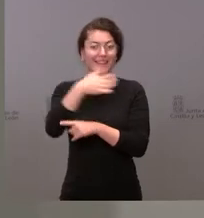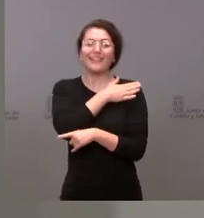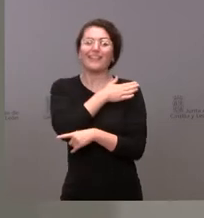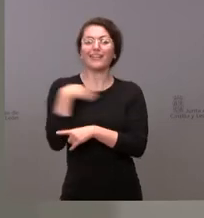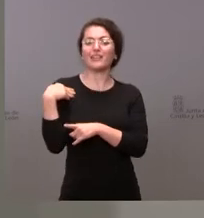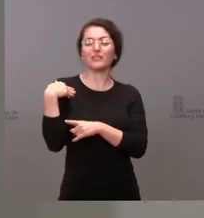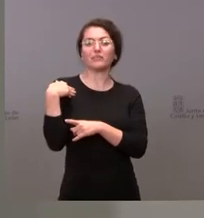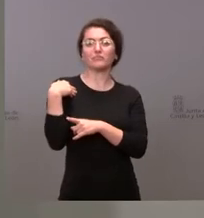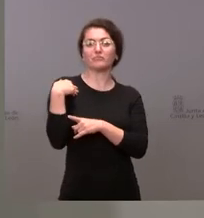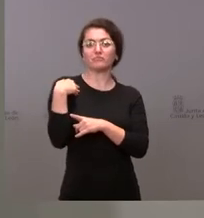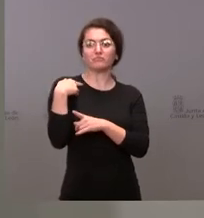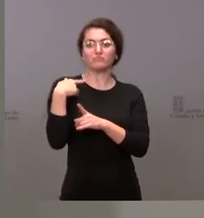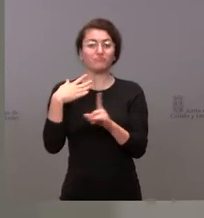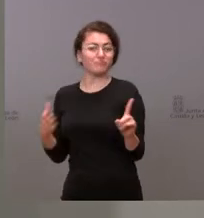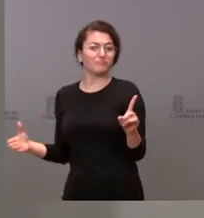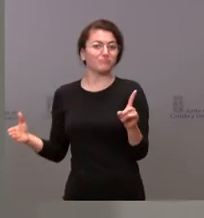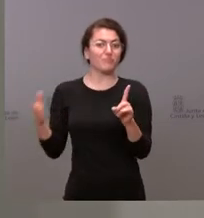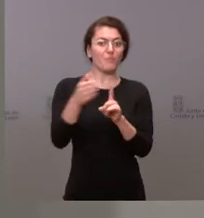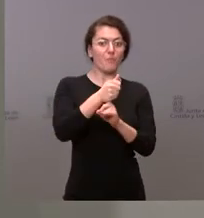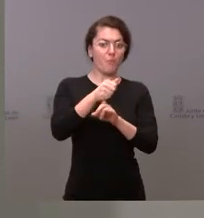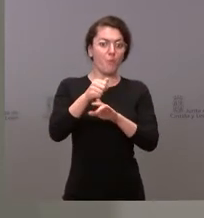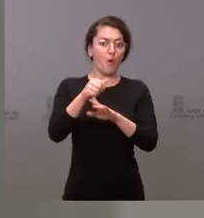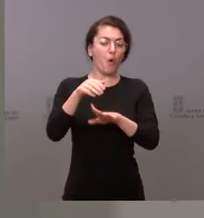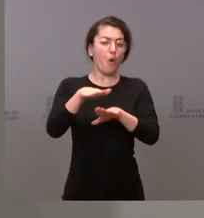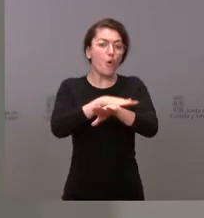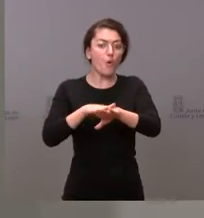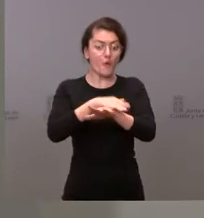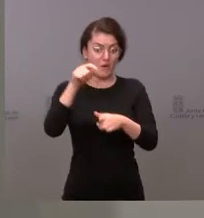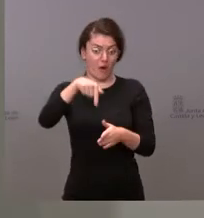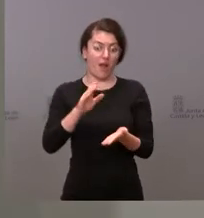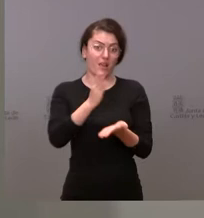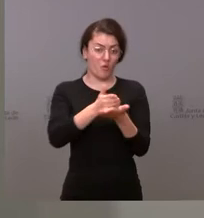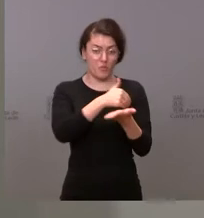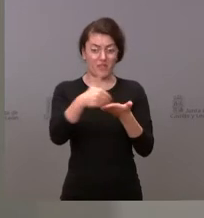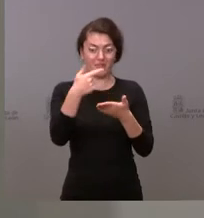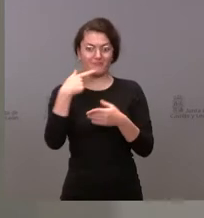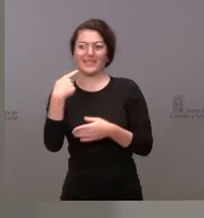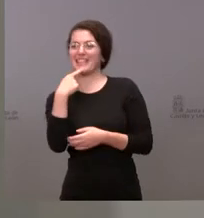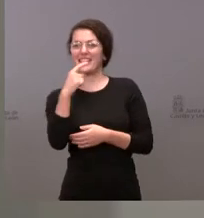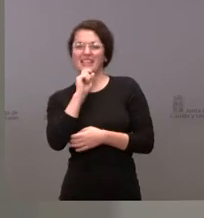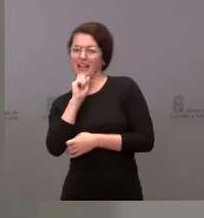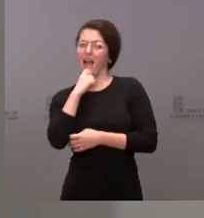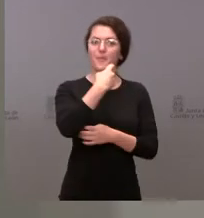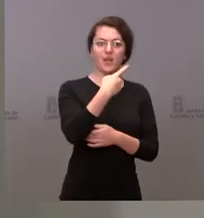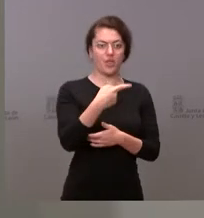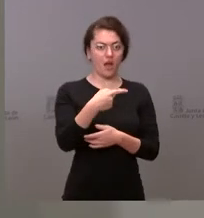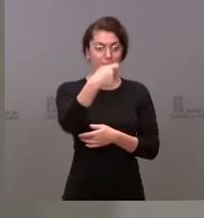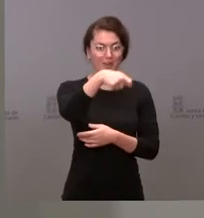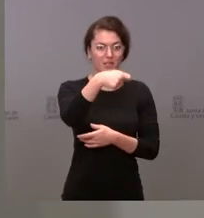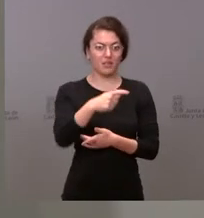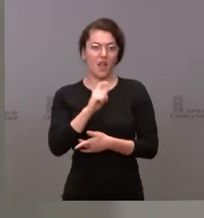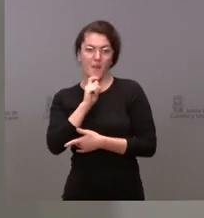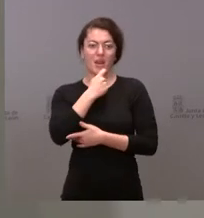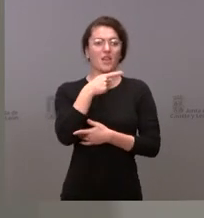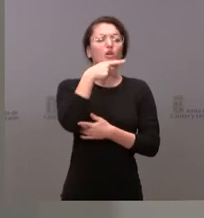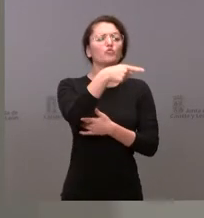comunidad, se dirija al presidente de las Cortes en ese tono amenazante. Te vamos a acabar inhabilitando.